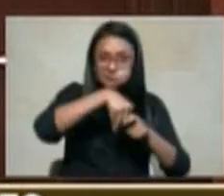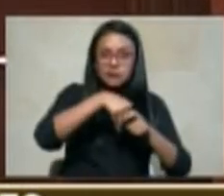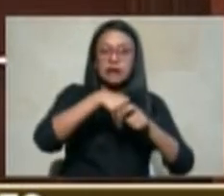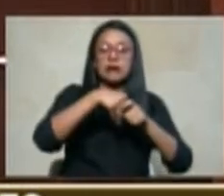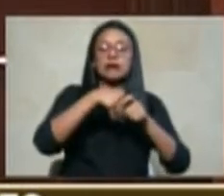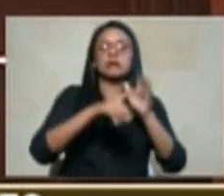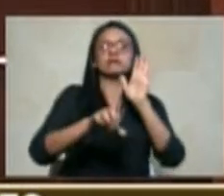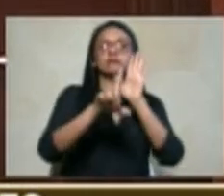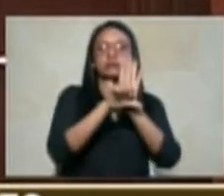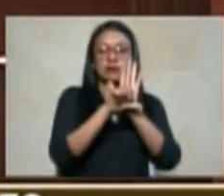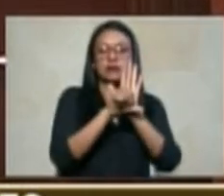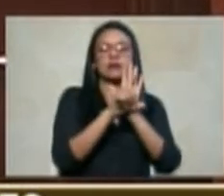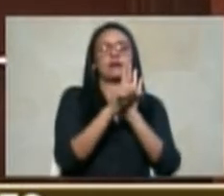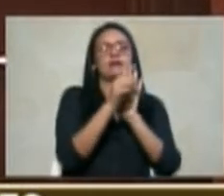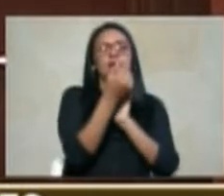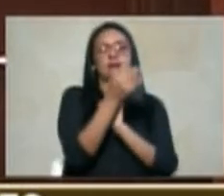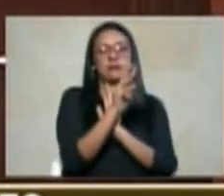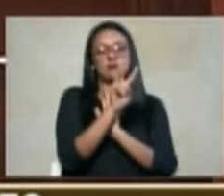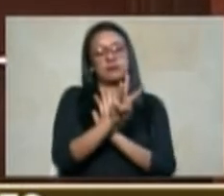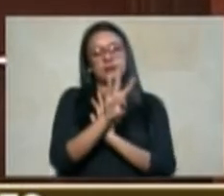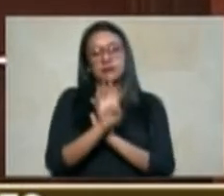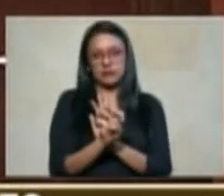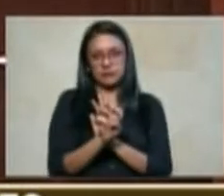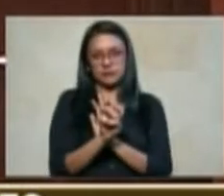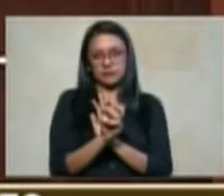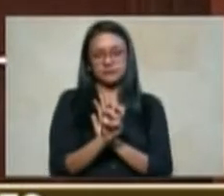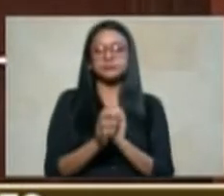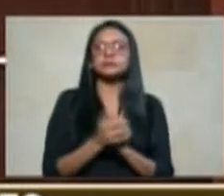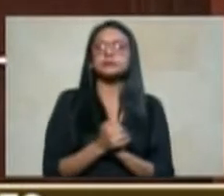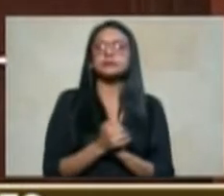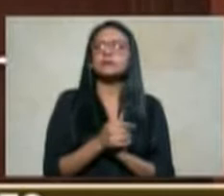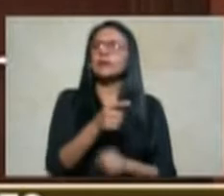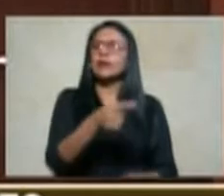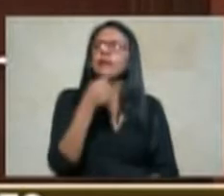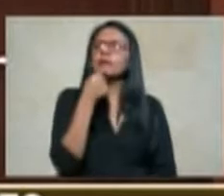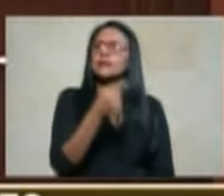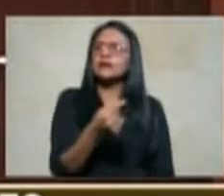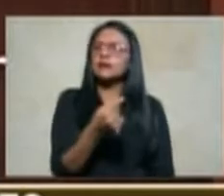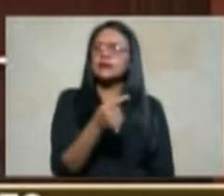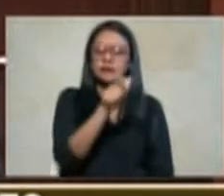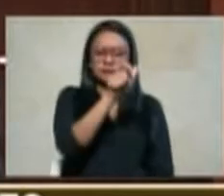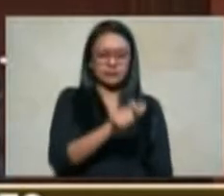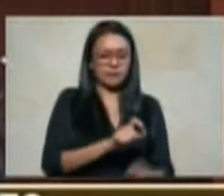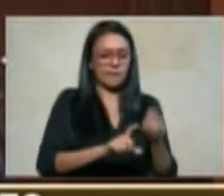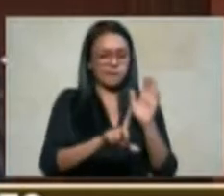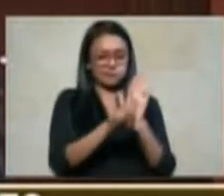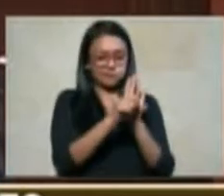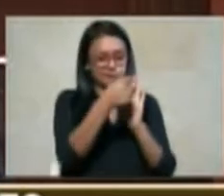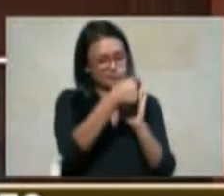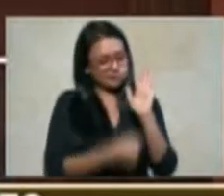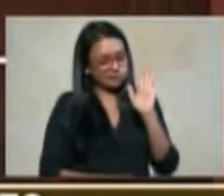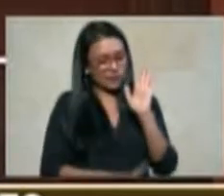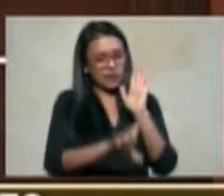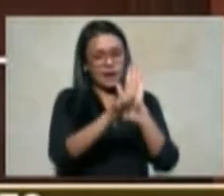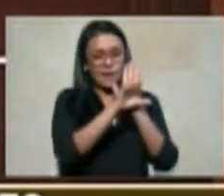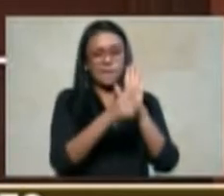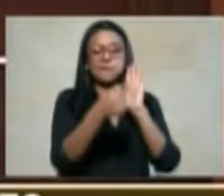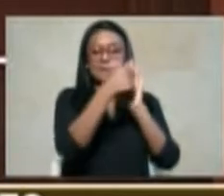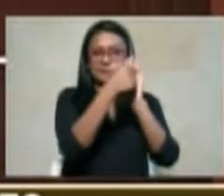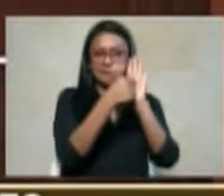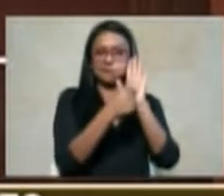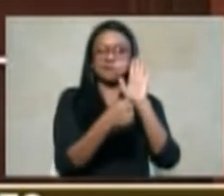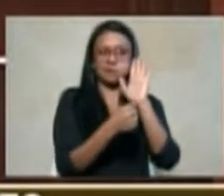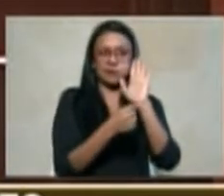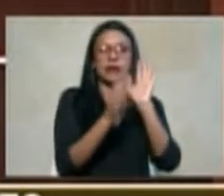define que el instrumento legal tiene una serie de garantías que le permiten